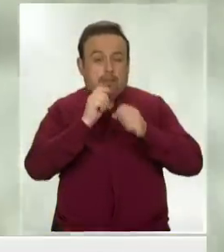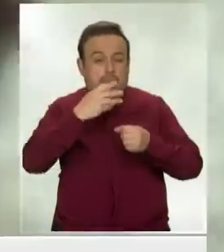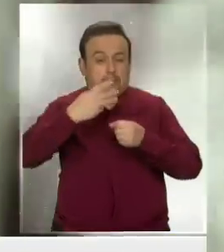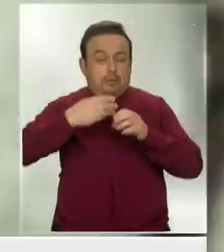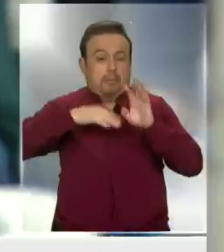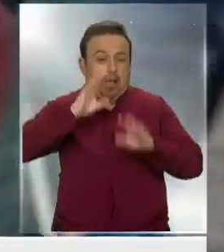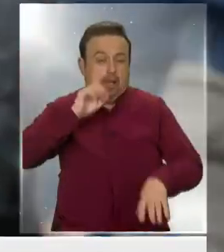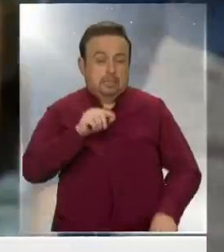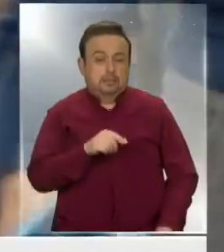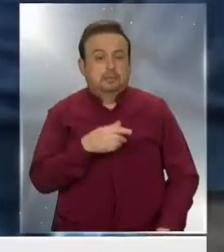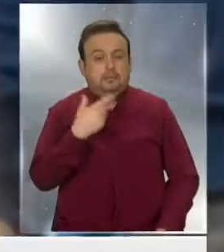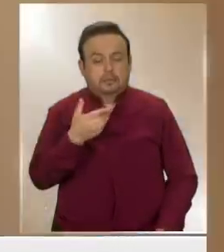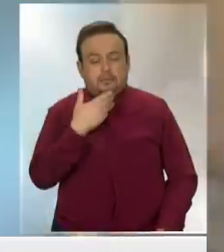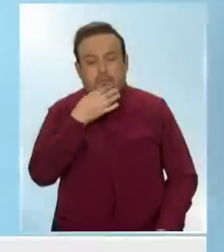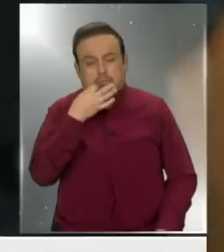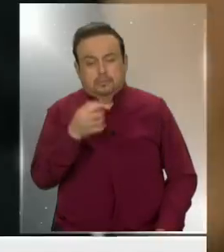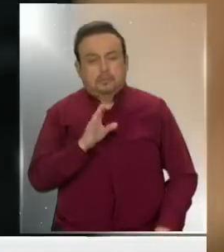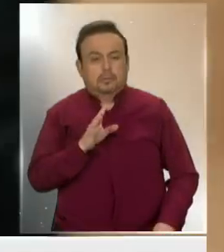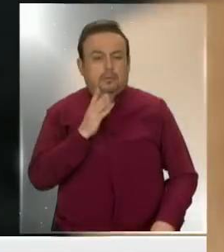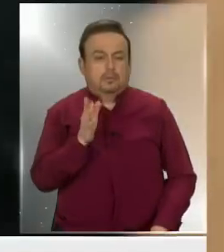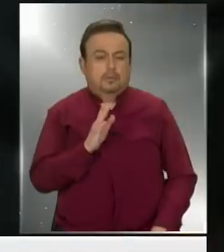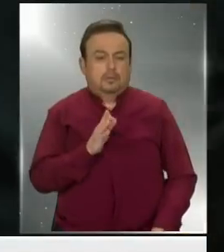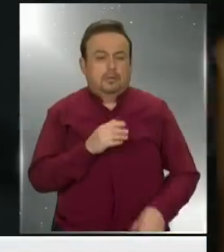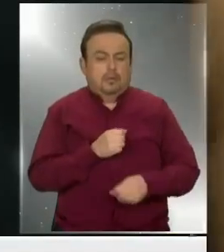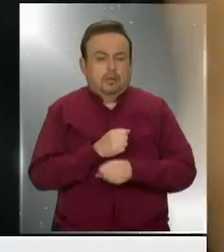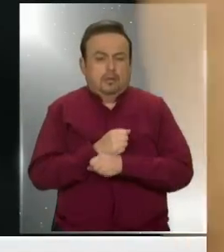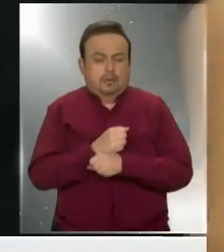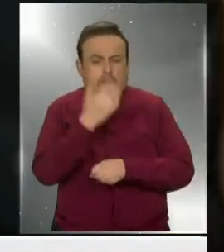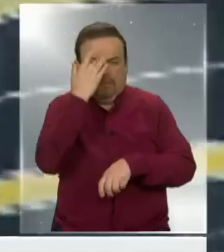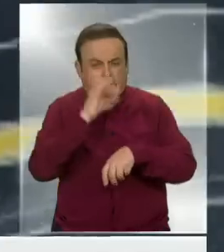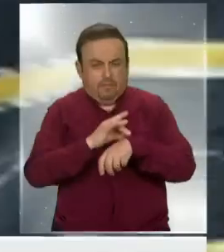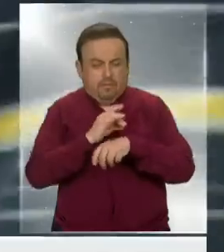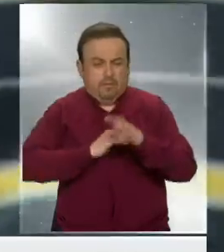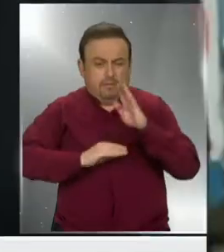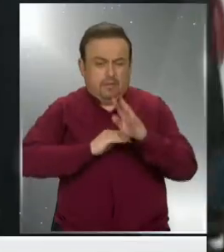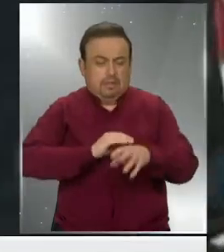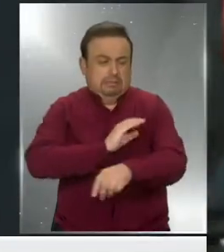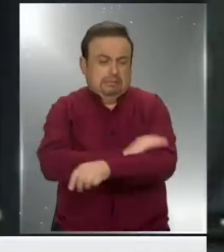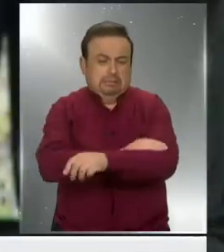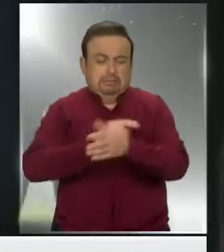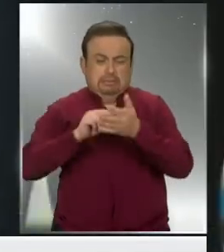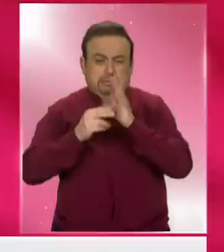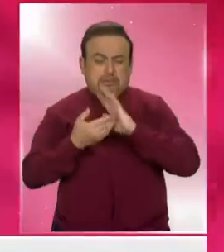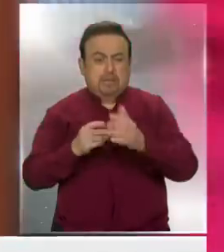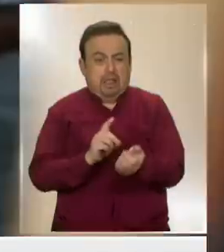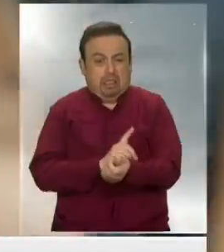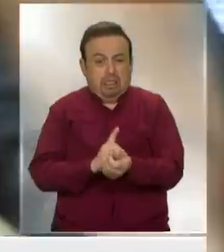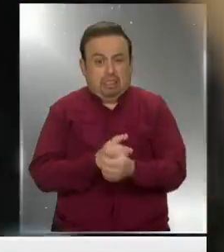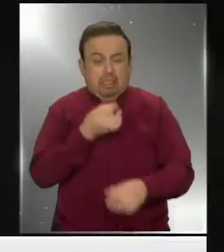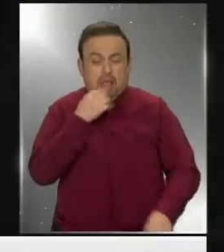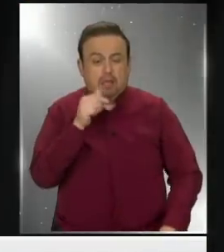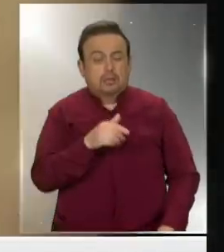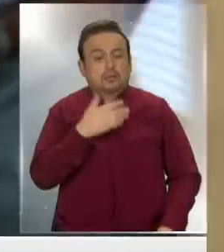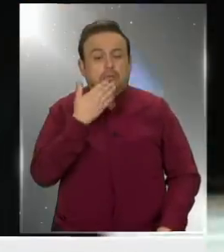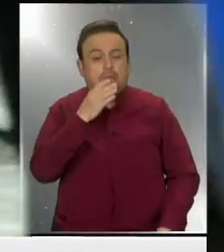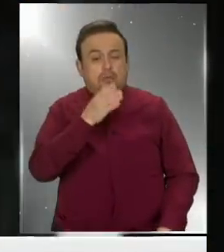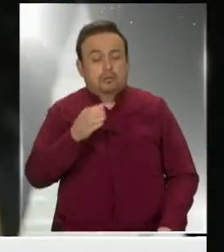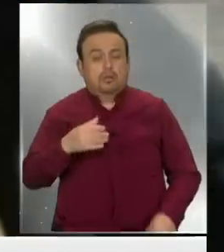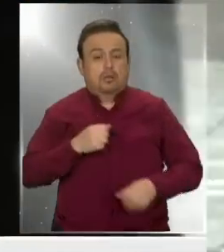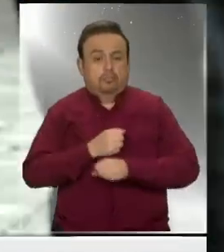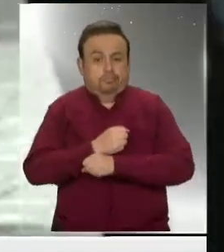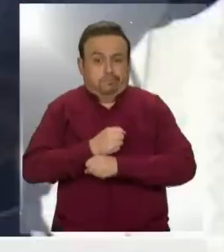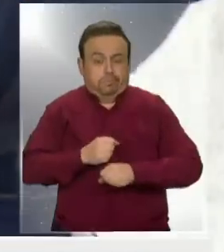Personas más vulnerables, lo hemos hablado, personas con comorbilidades, con enfermedades de base, hipertensión, diabetes y también personas con